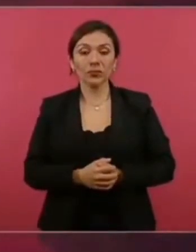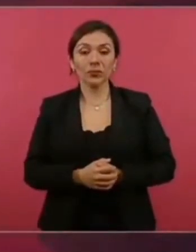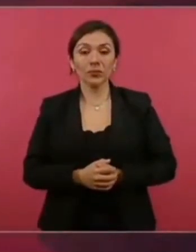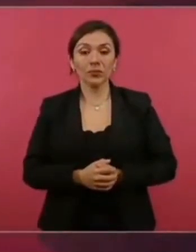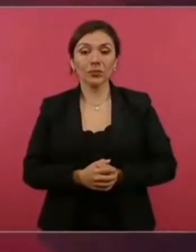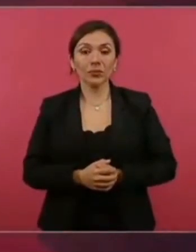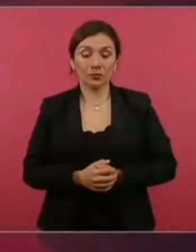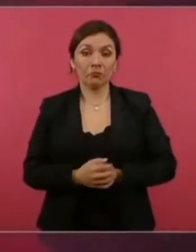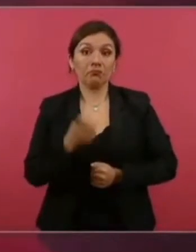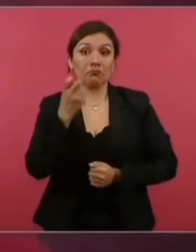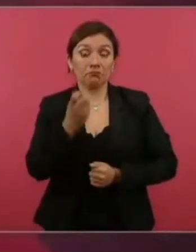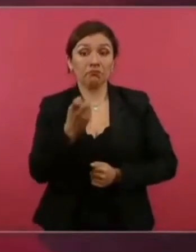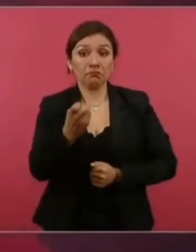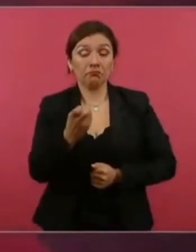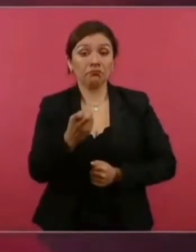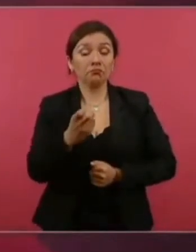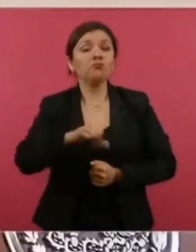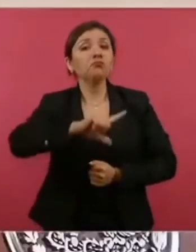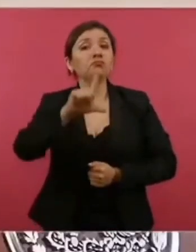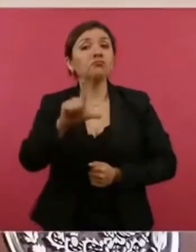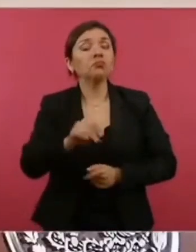se confirmó eso,